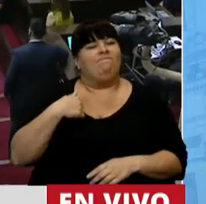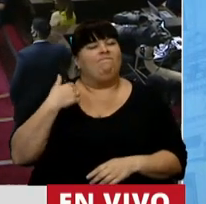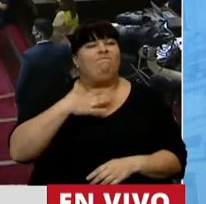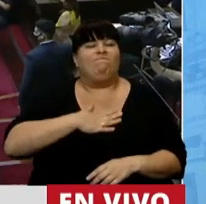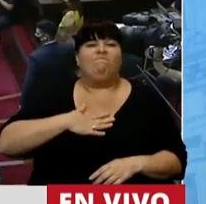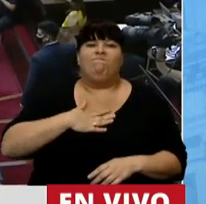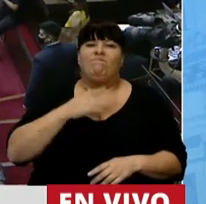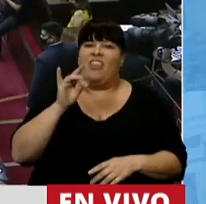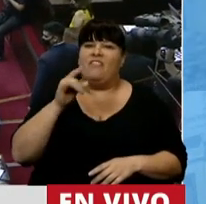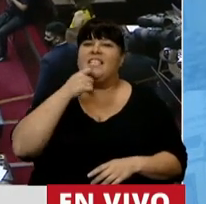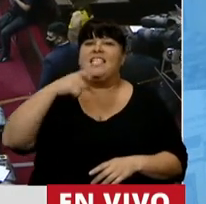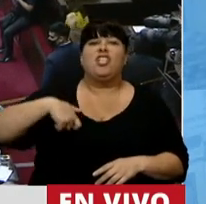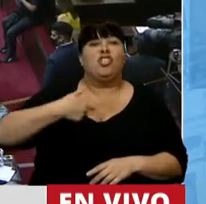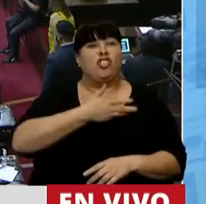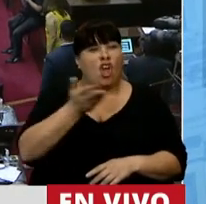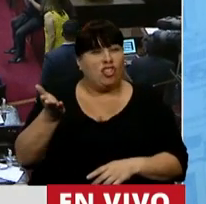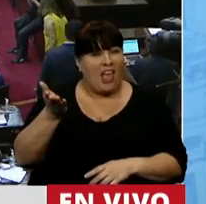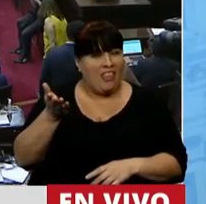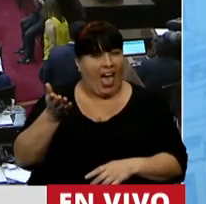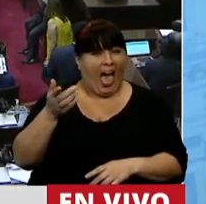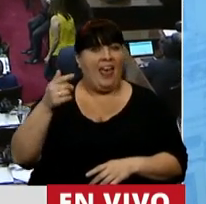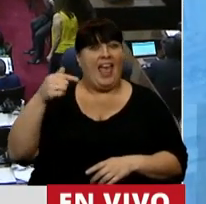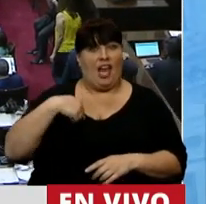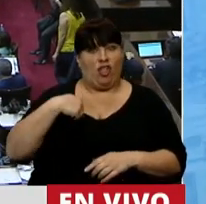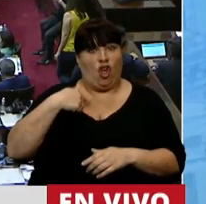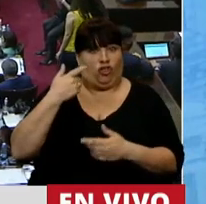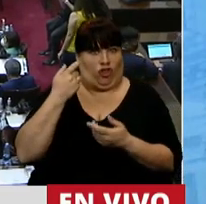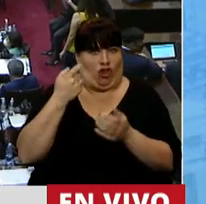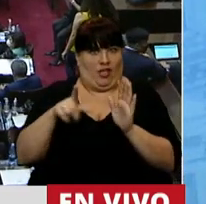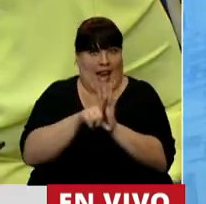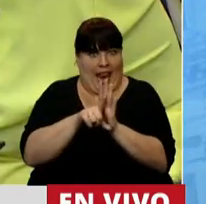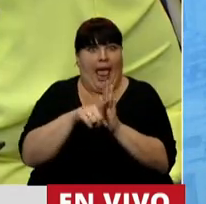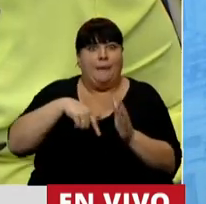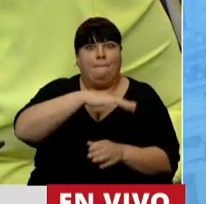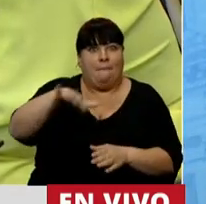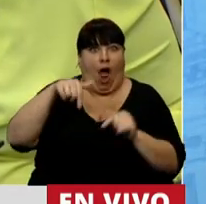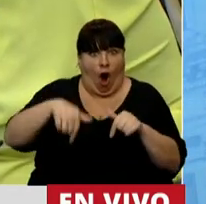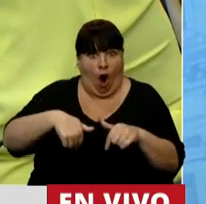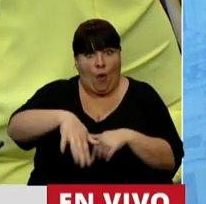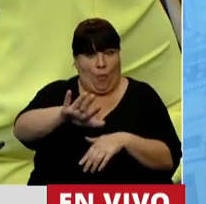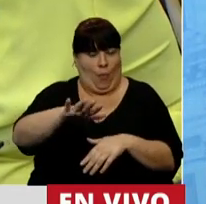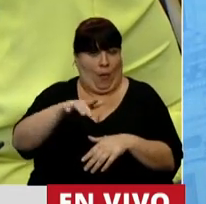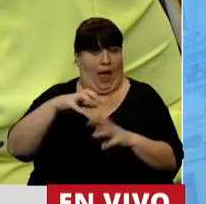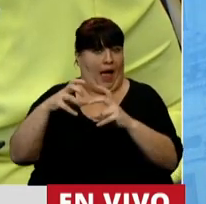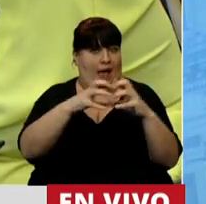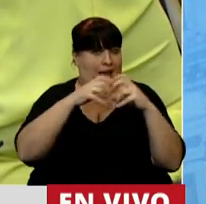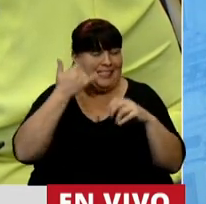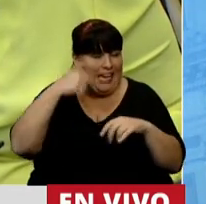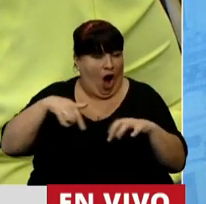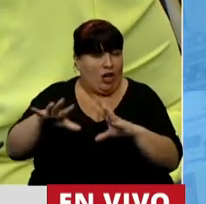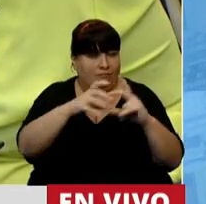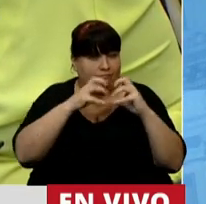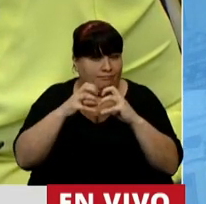Presidente, que la sociedad que modelamos con legislación como la que hoy tenemos en discusión